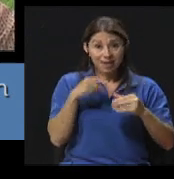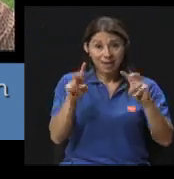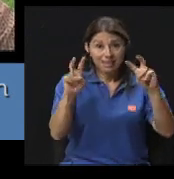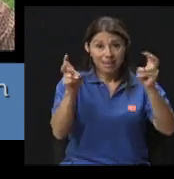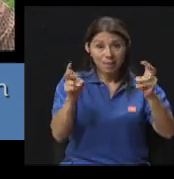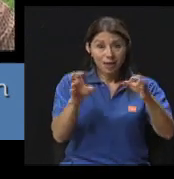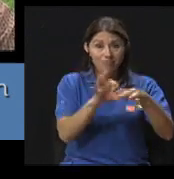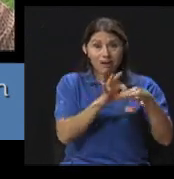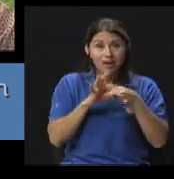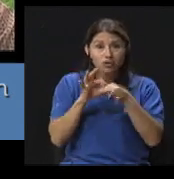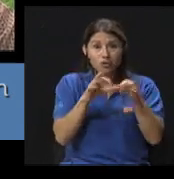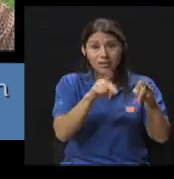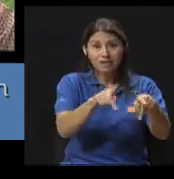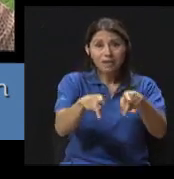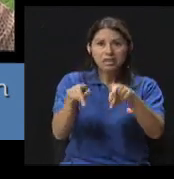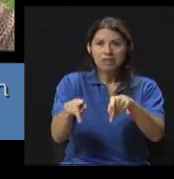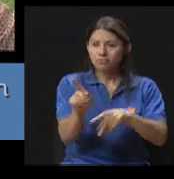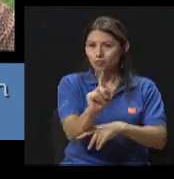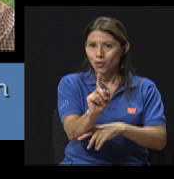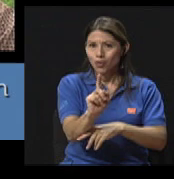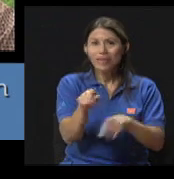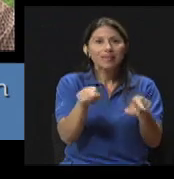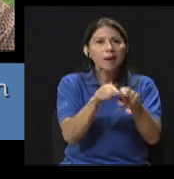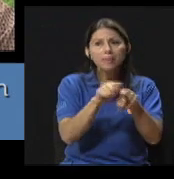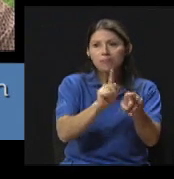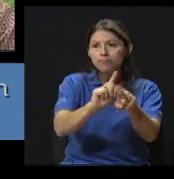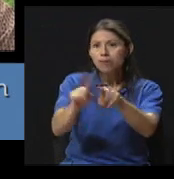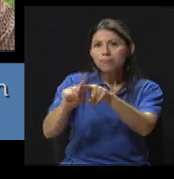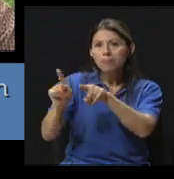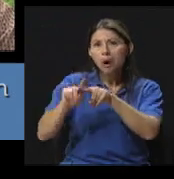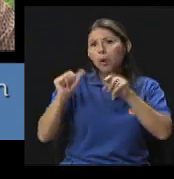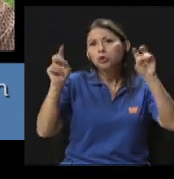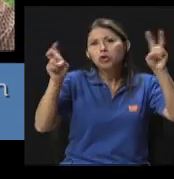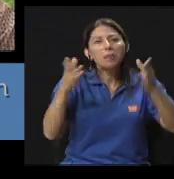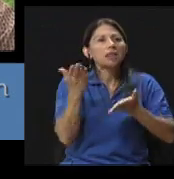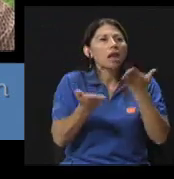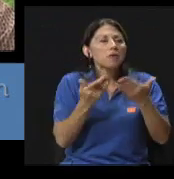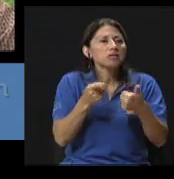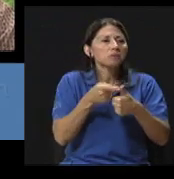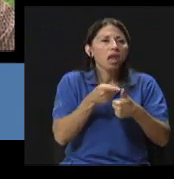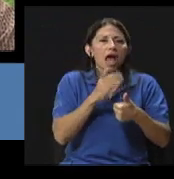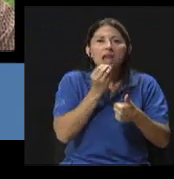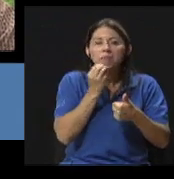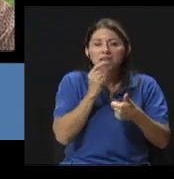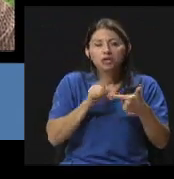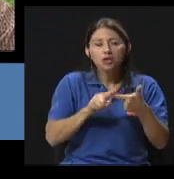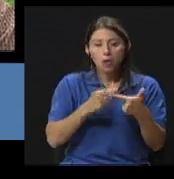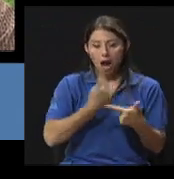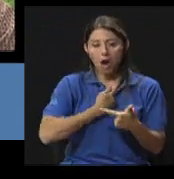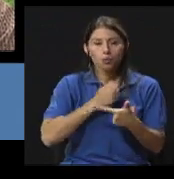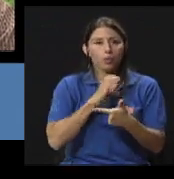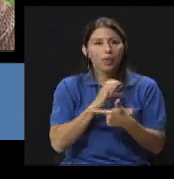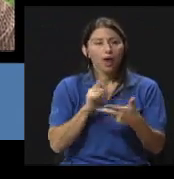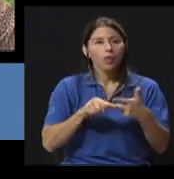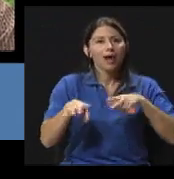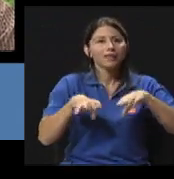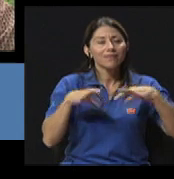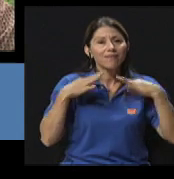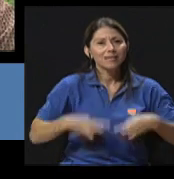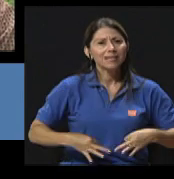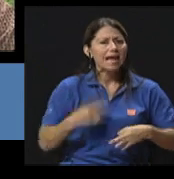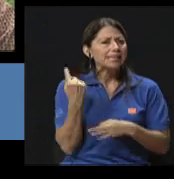relaciones interpersonales, sino que en talleres de otro tema, puede ser de alimentación, de autocuidado, de actividad física, las